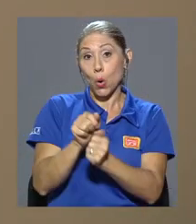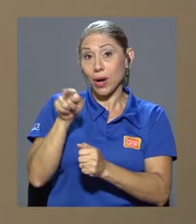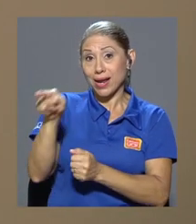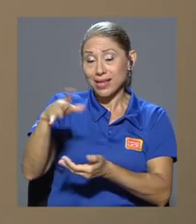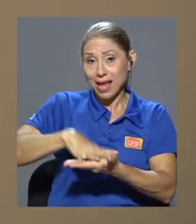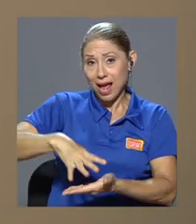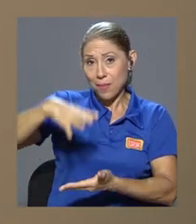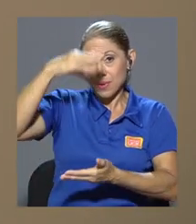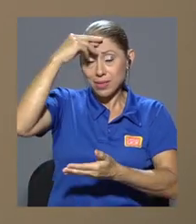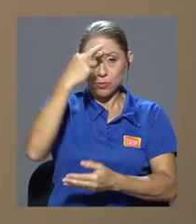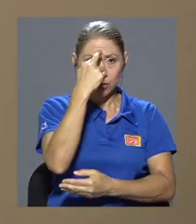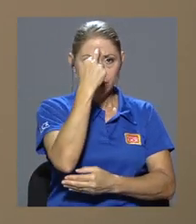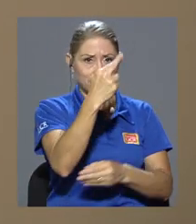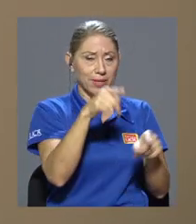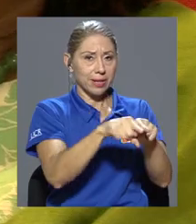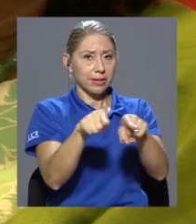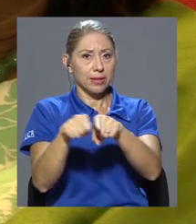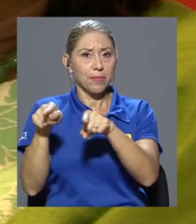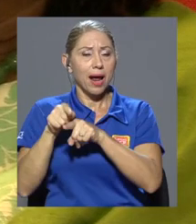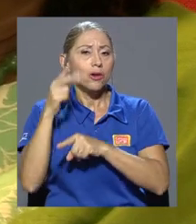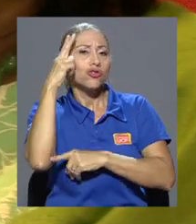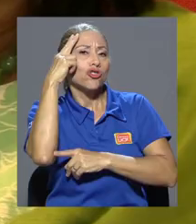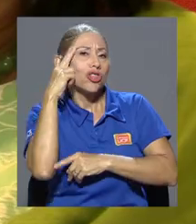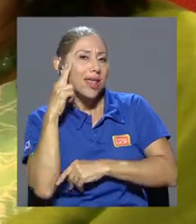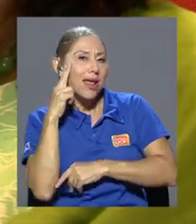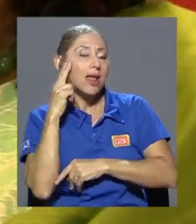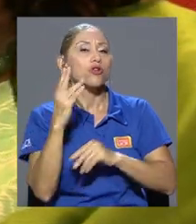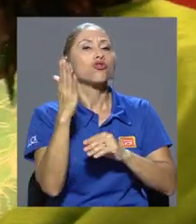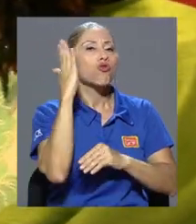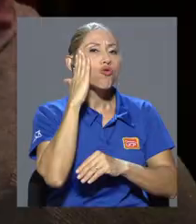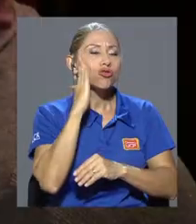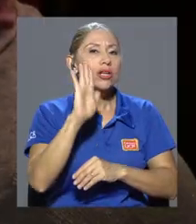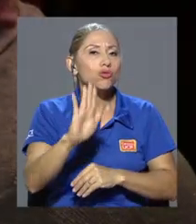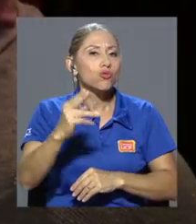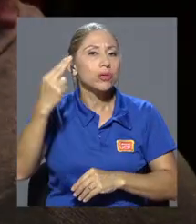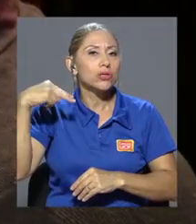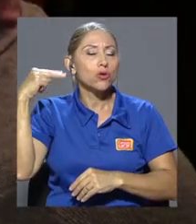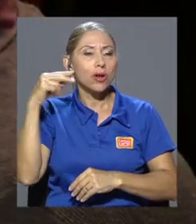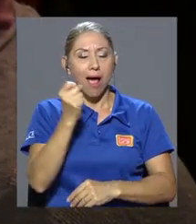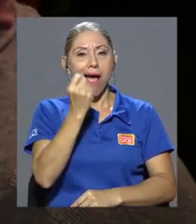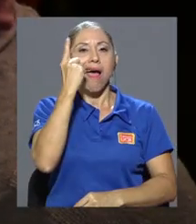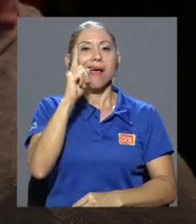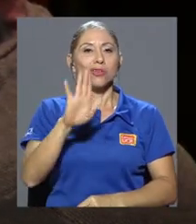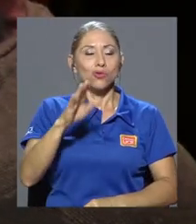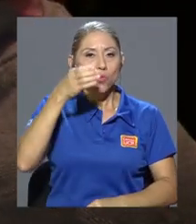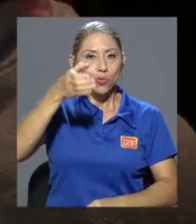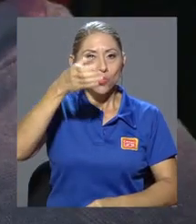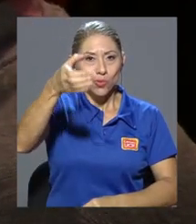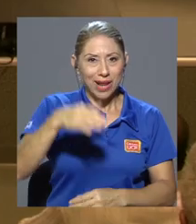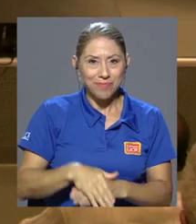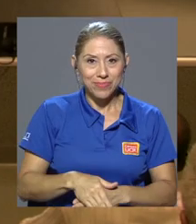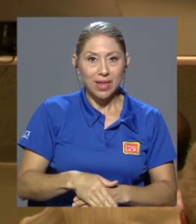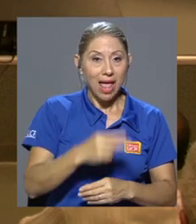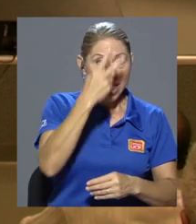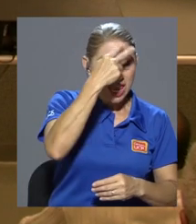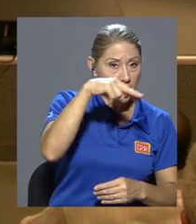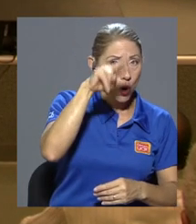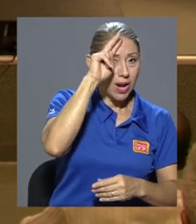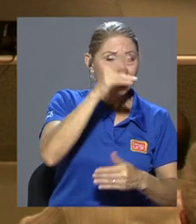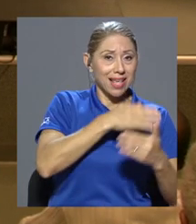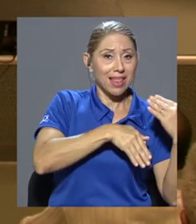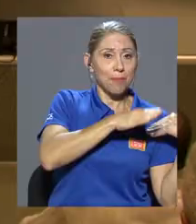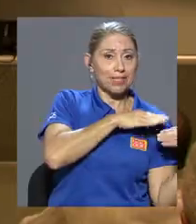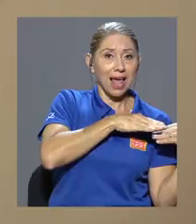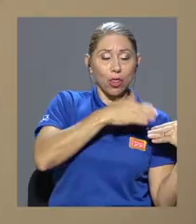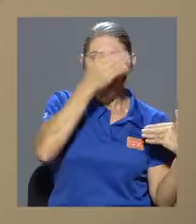a respetar a nuestros hermanos negros, conocer su historia y a comprender su cultura. Construyó puentes entre la ignorancia del